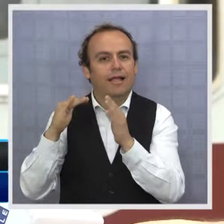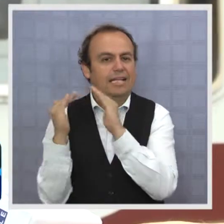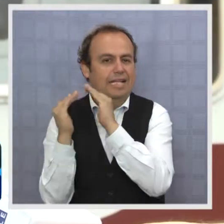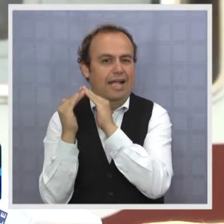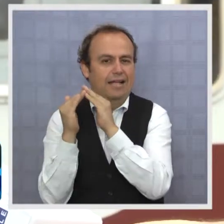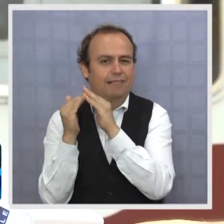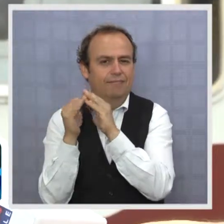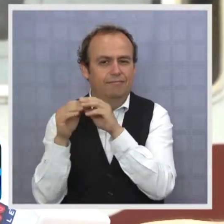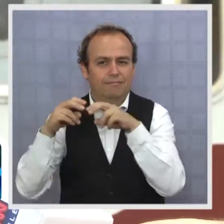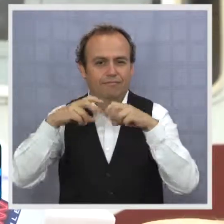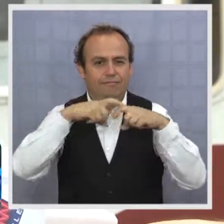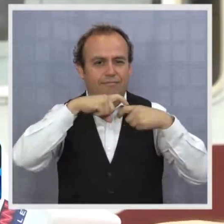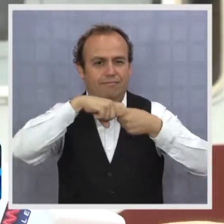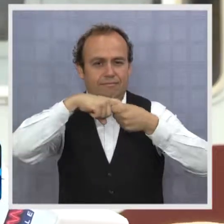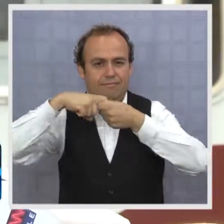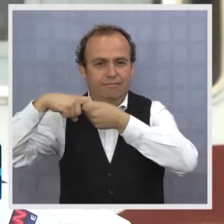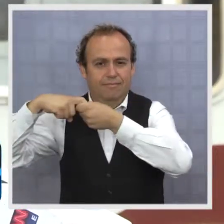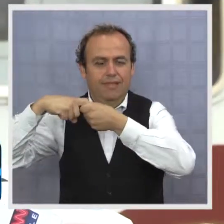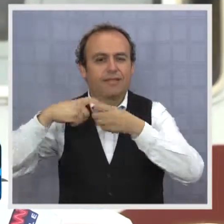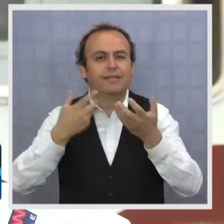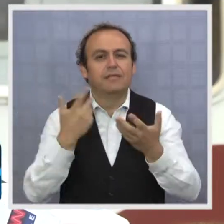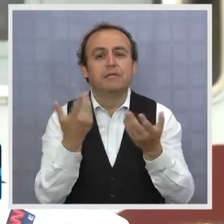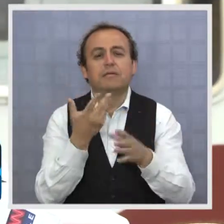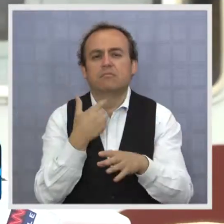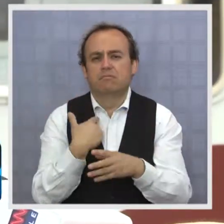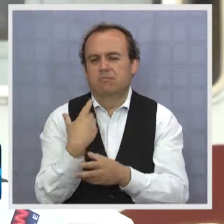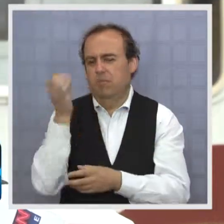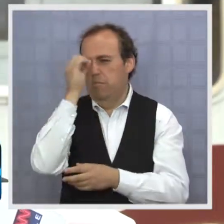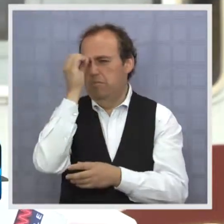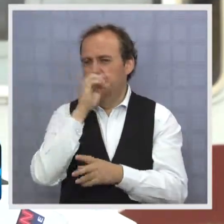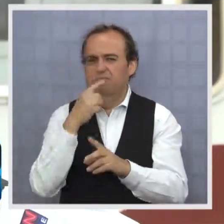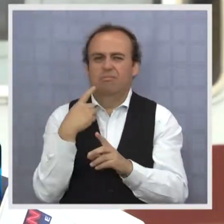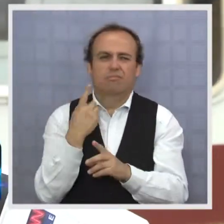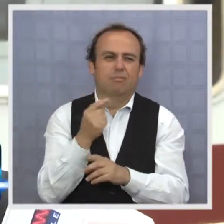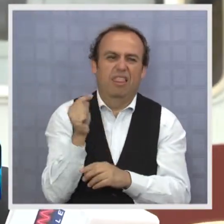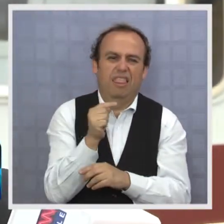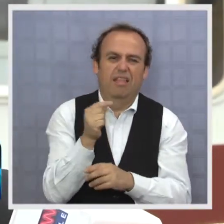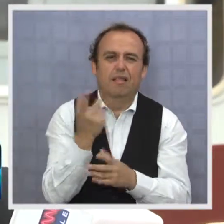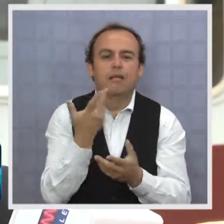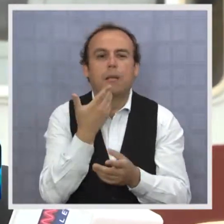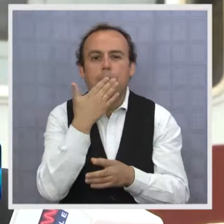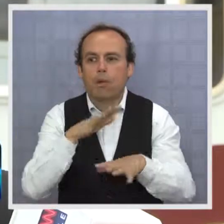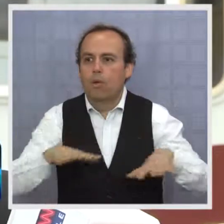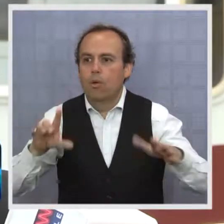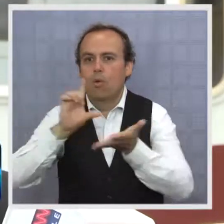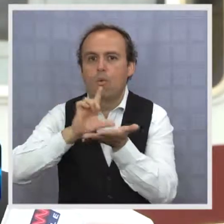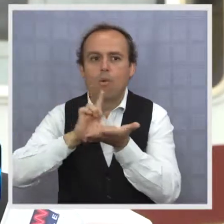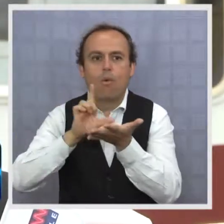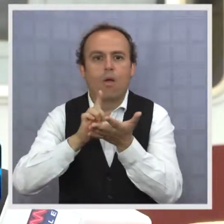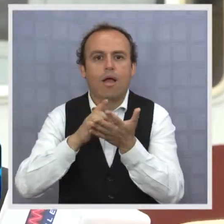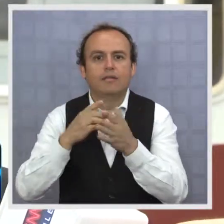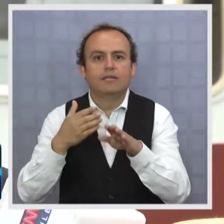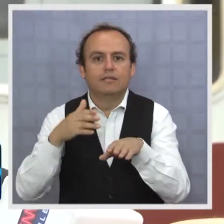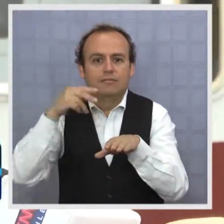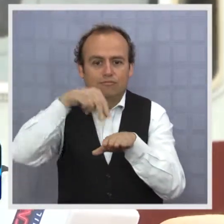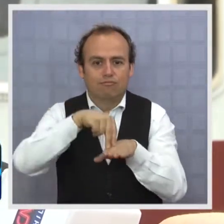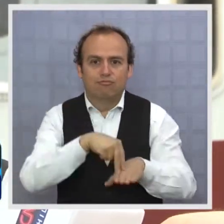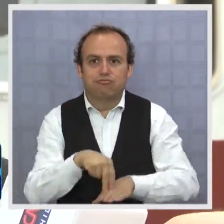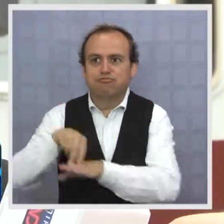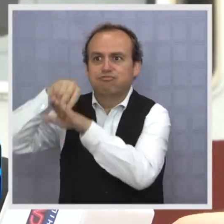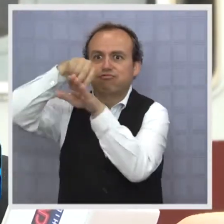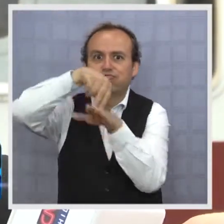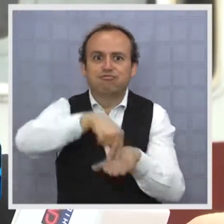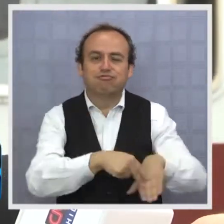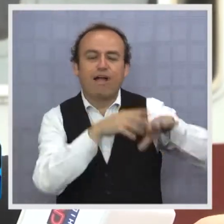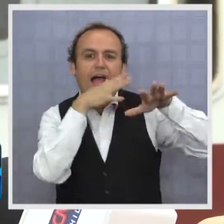bien porque acá se podría potenciar otras cosas, como es más los deportes, el surf, todo eso, y como que esto le quita un poco lo turístico